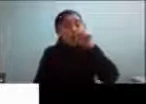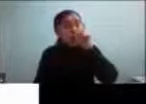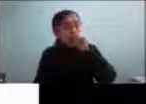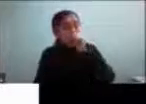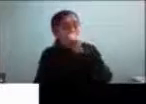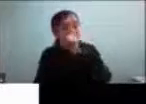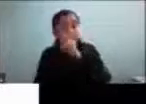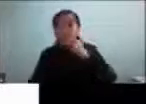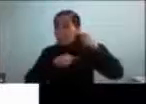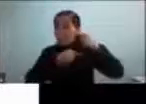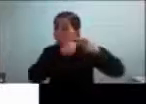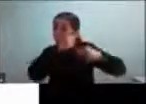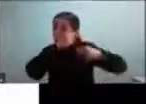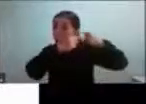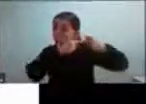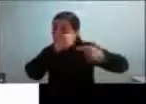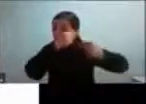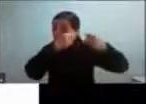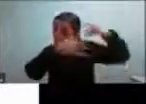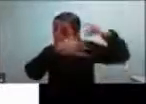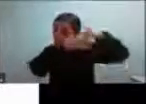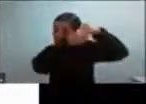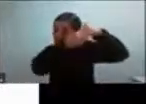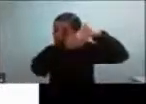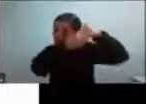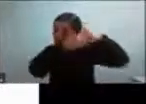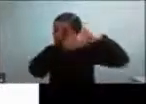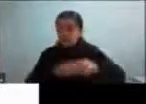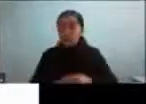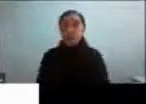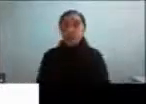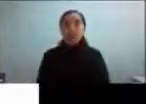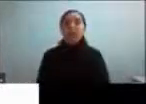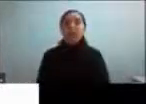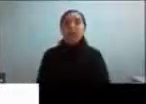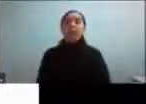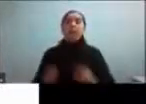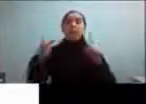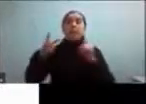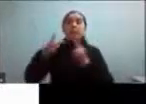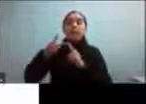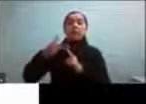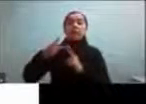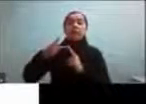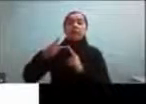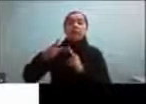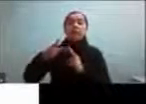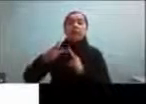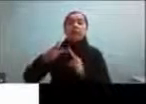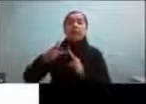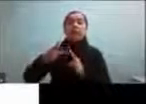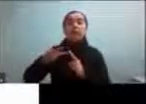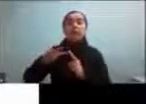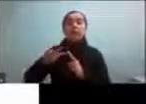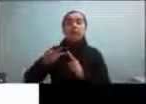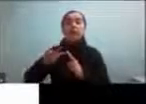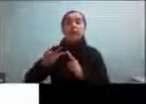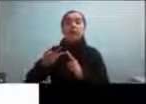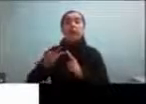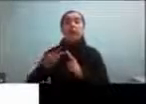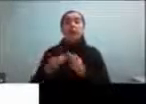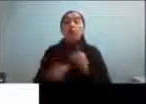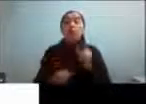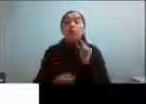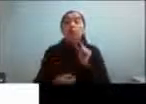procesos que están involucrados y lo segundo que estaba asumiendo por algunas pocas experiencias clínicas donde había visto